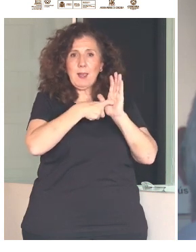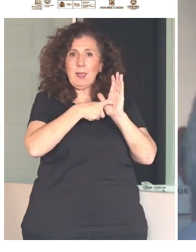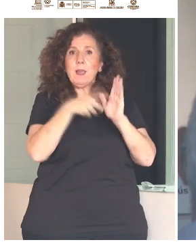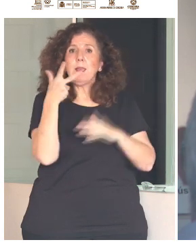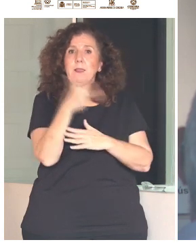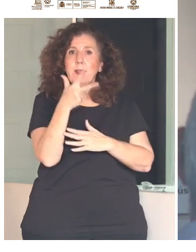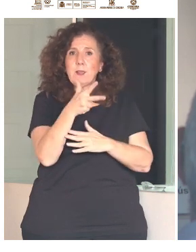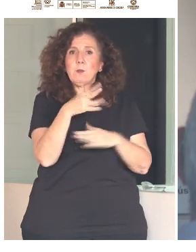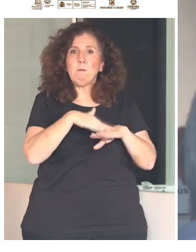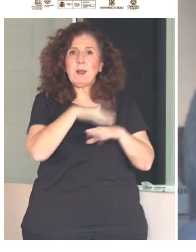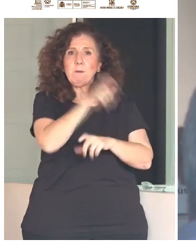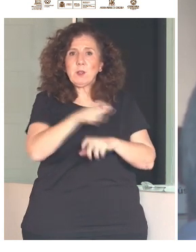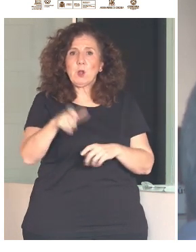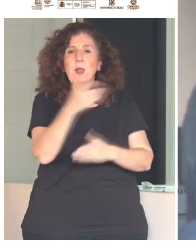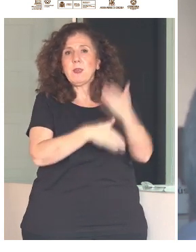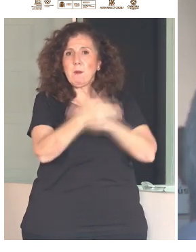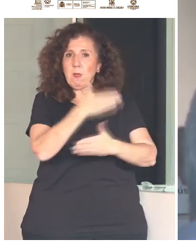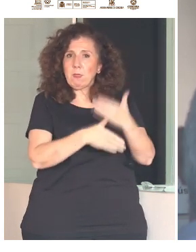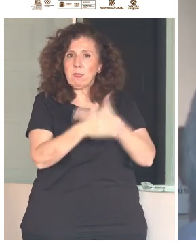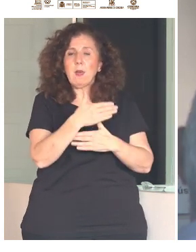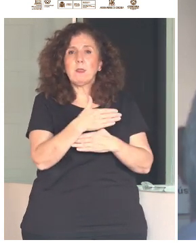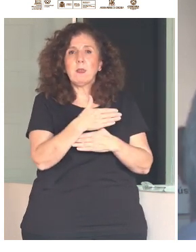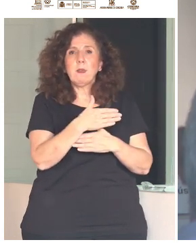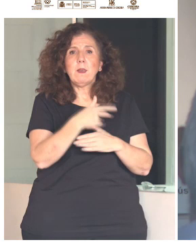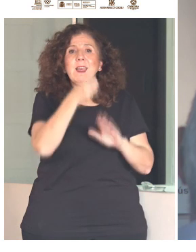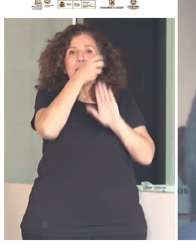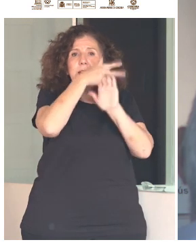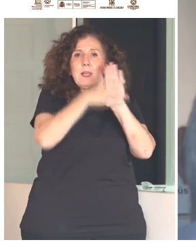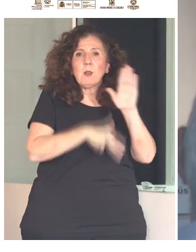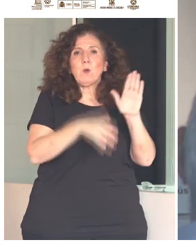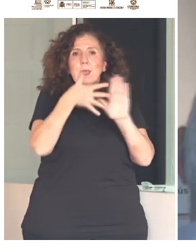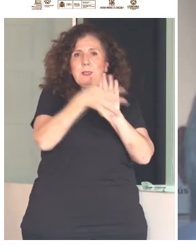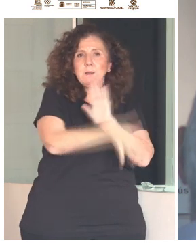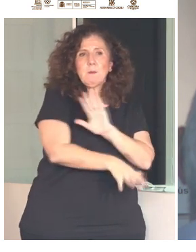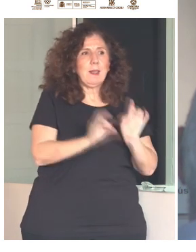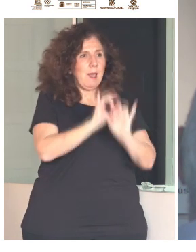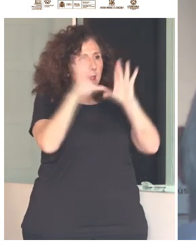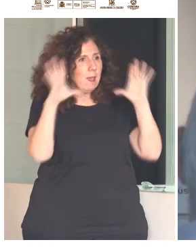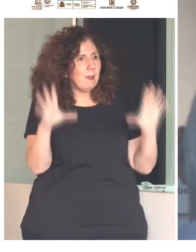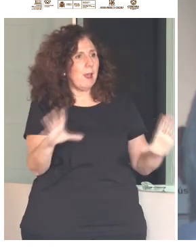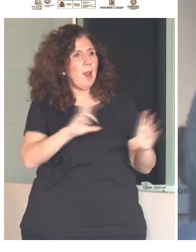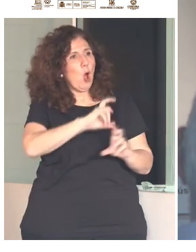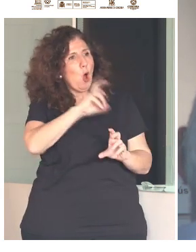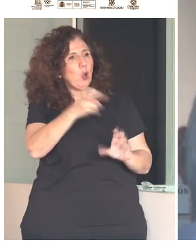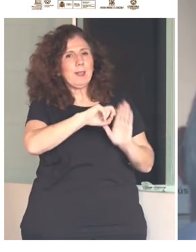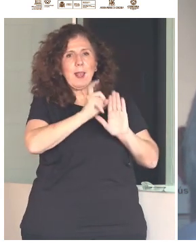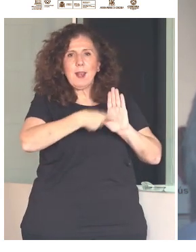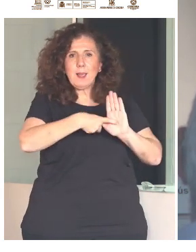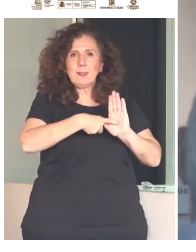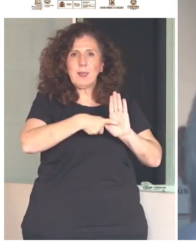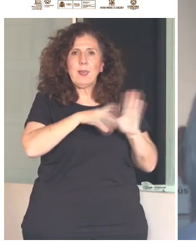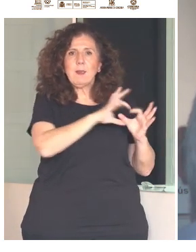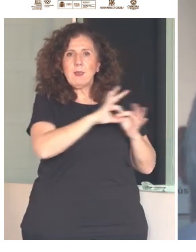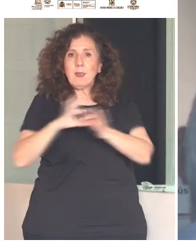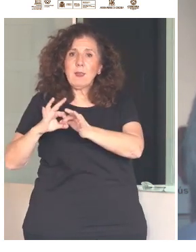Discapacidad, que regula, aclara y armoniza otras leyes en materia de discapacidad